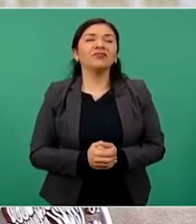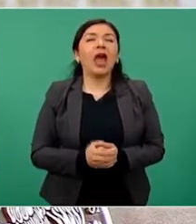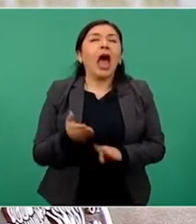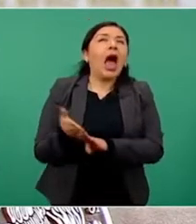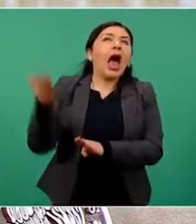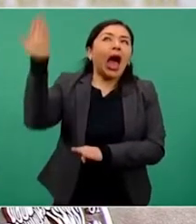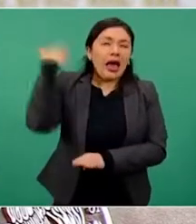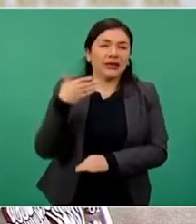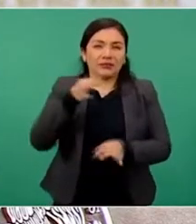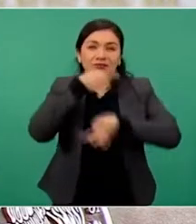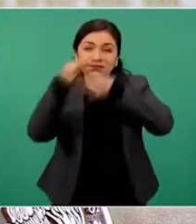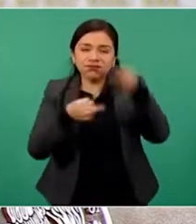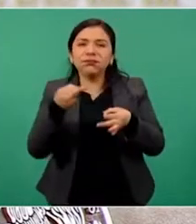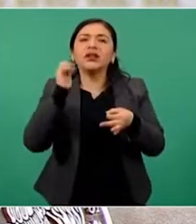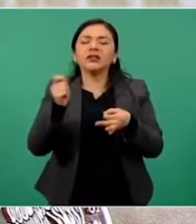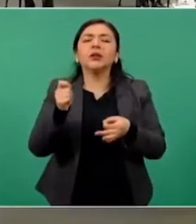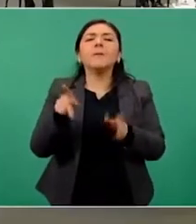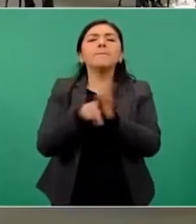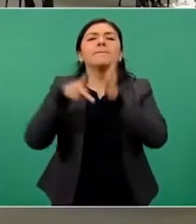y Debate.